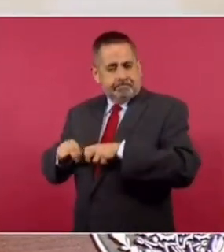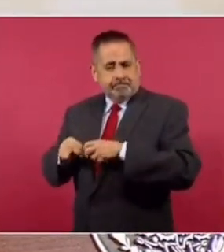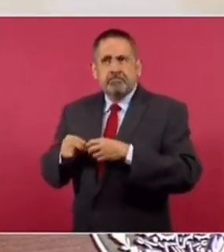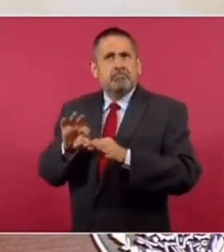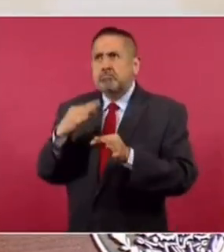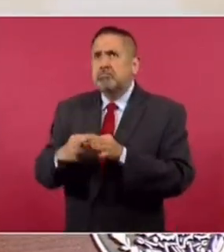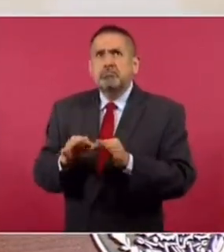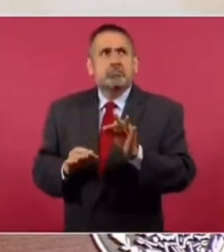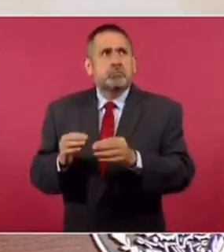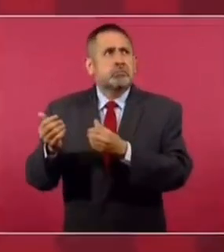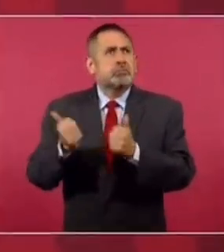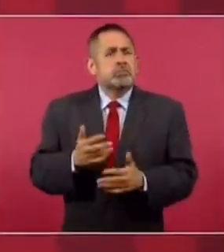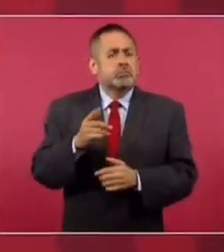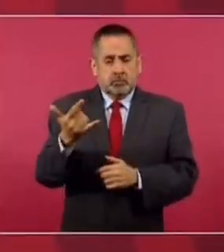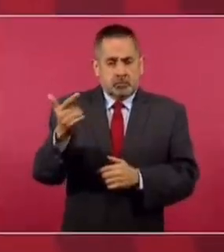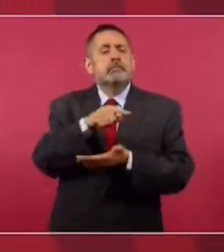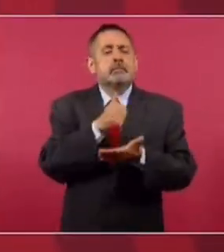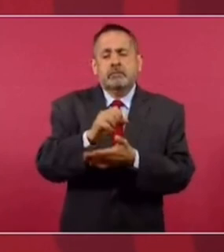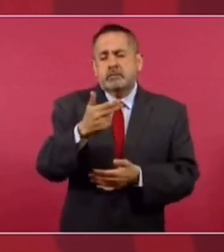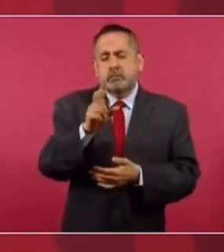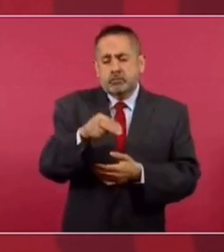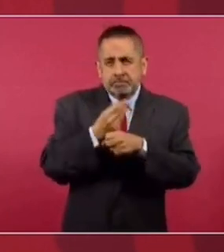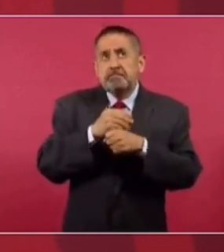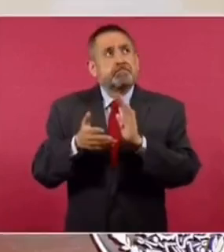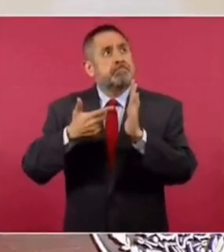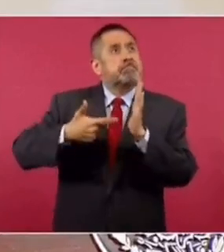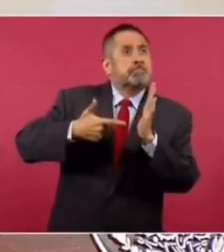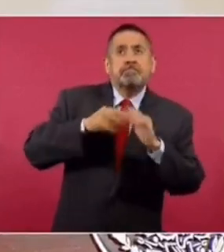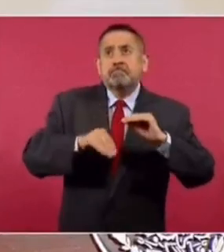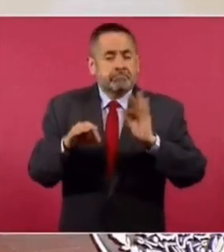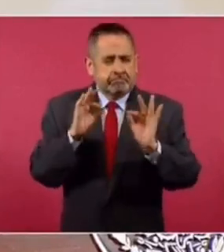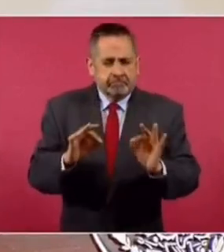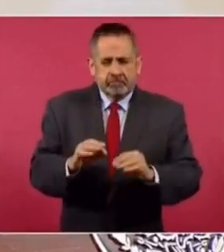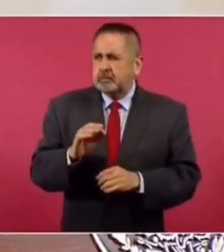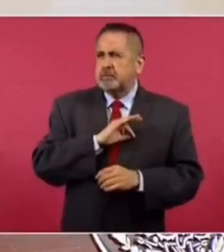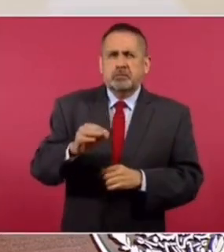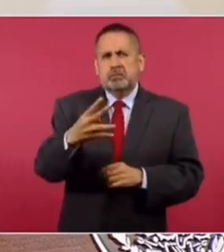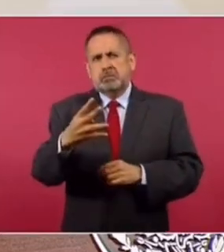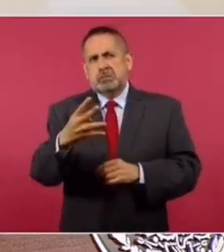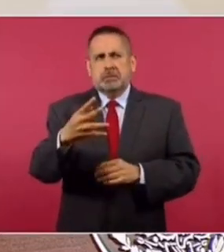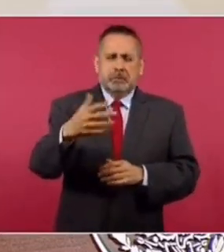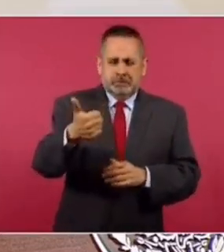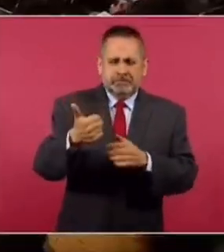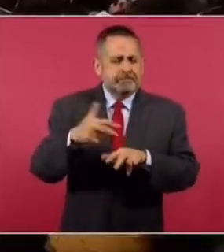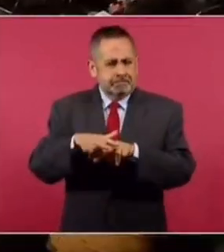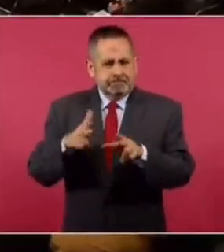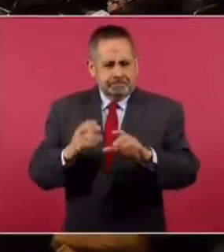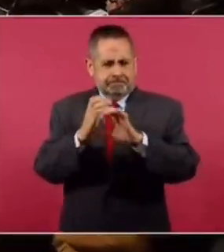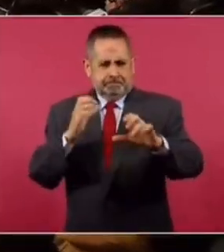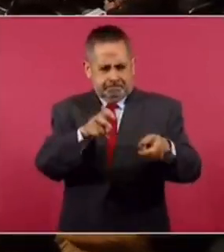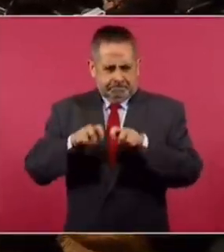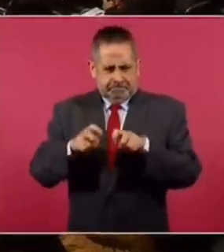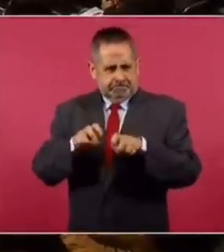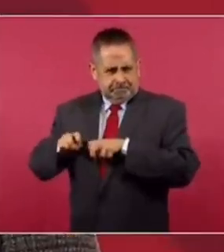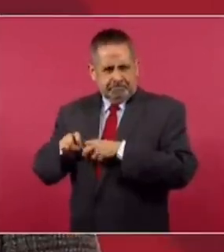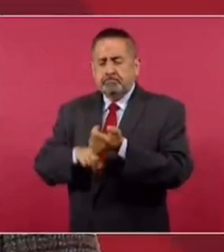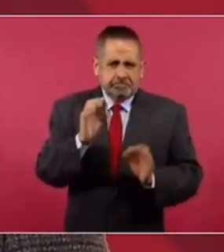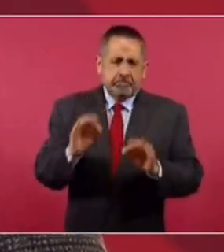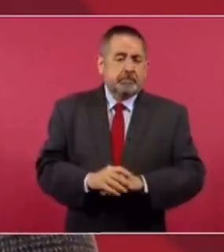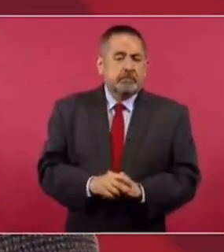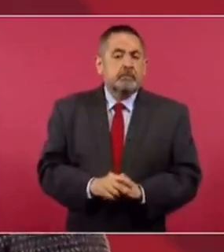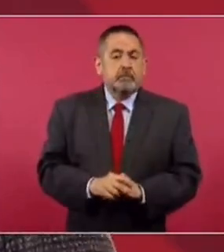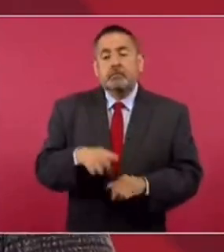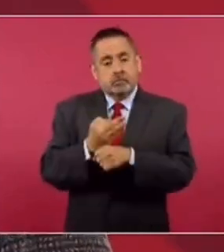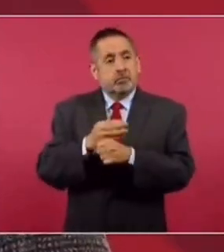entregar en julio. Ya vamos a tener como cuatro o seis trenes de pasajeros en diciembre.